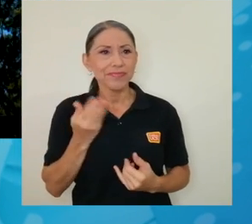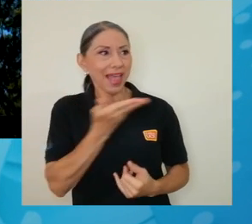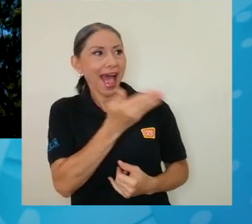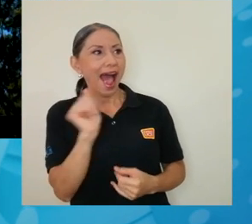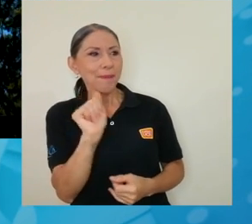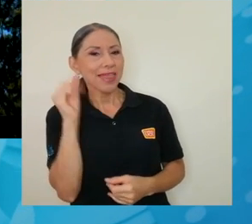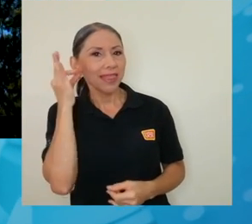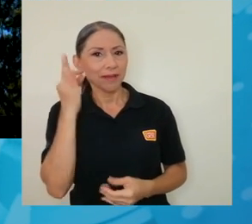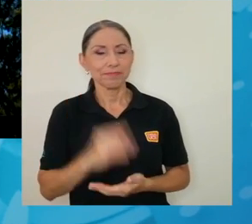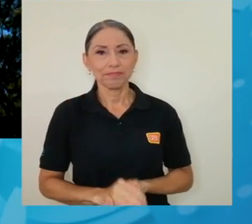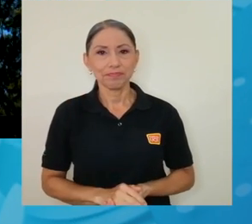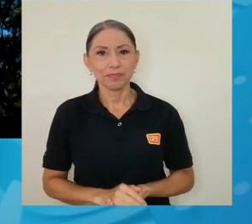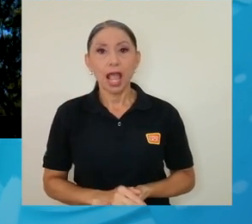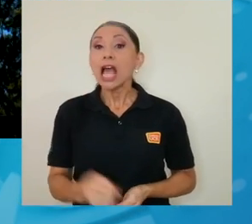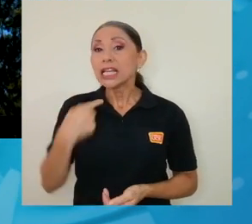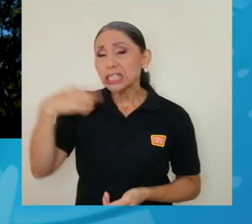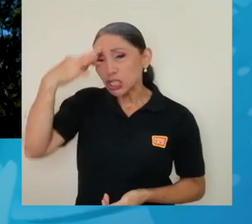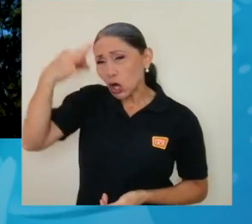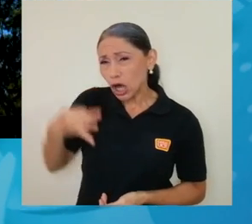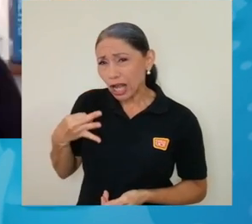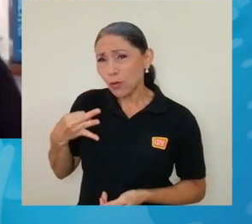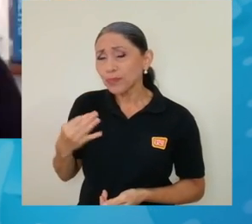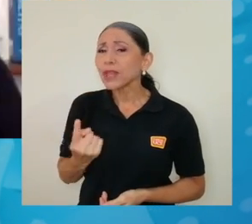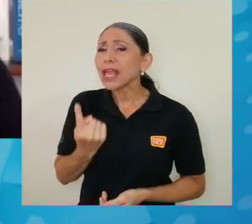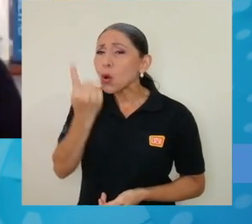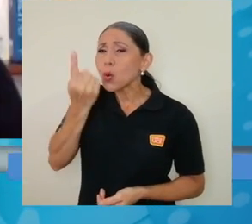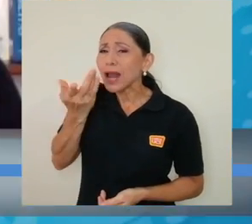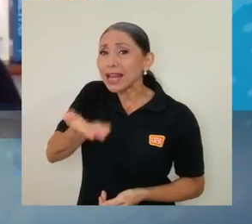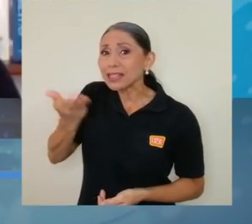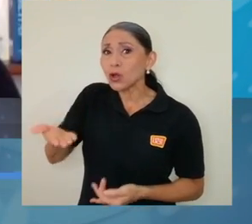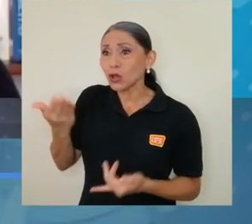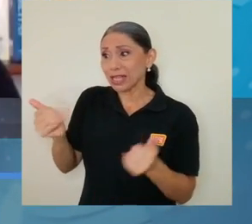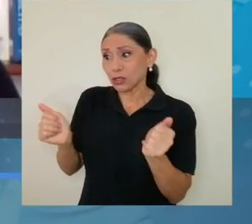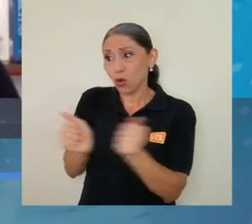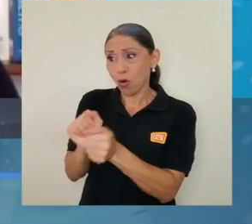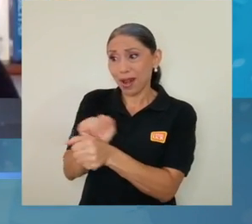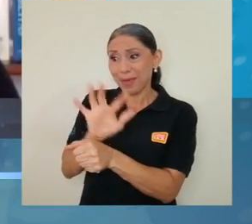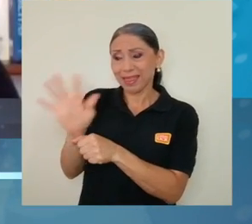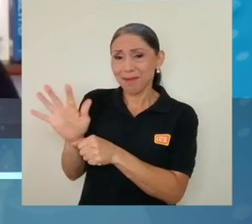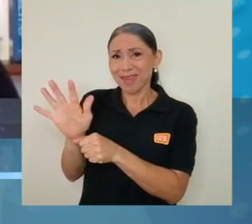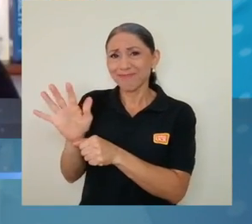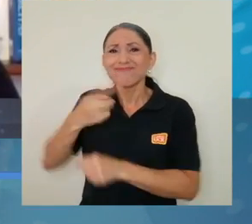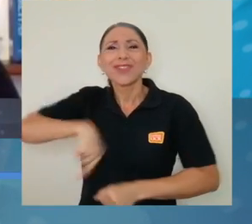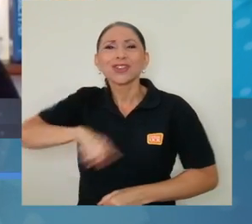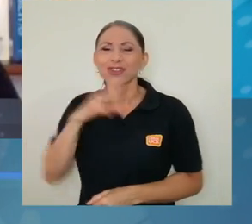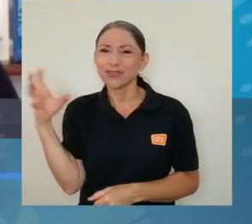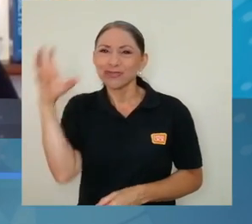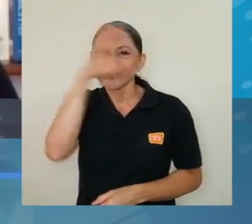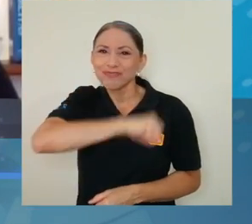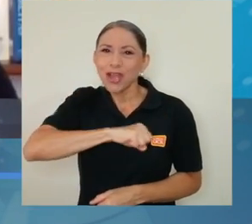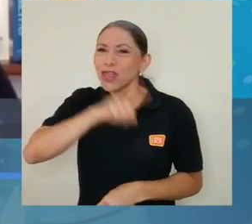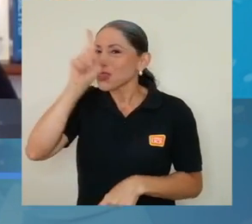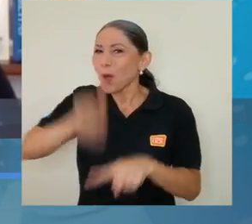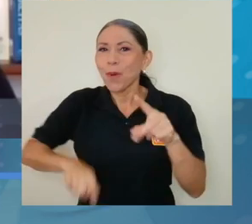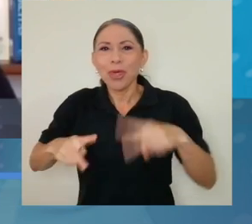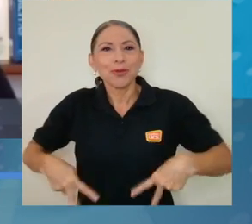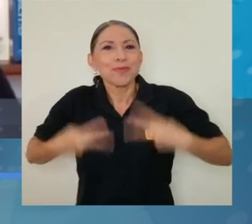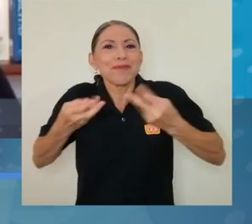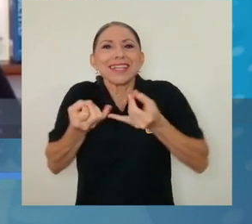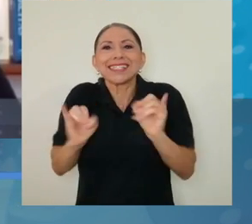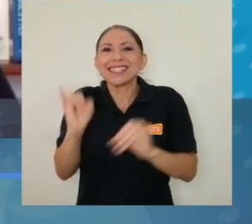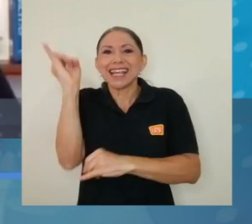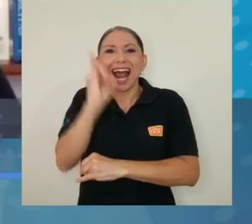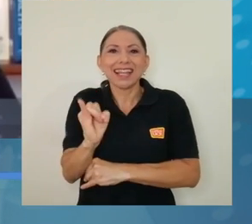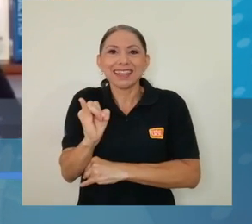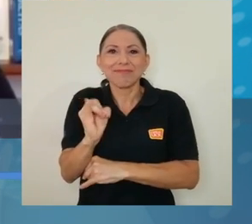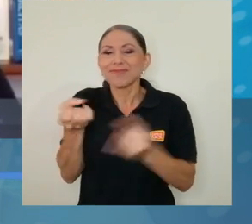que tenemos ahora? Amanda. Sí, yo creo que una de las tantas cosas que la pandemia vino a evidenciar fue que no podemos vivir sin arte